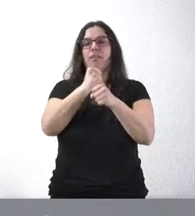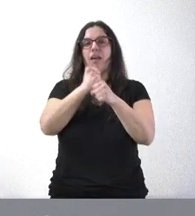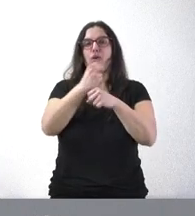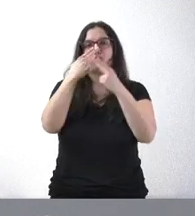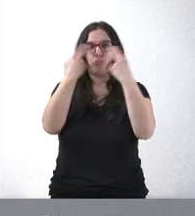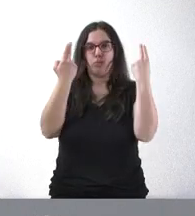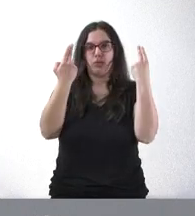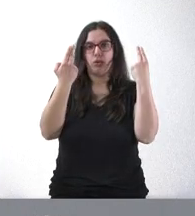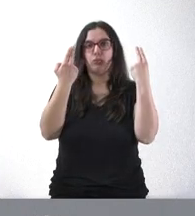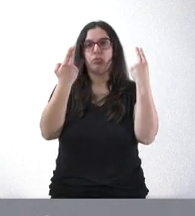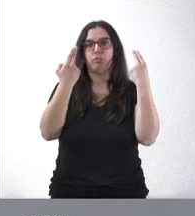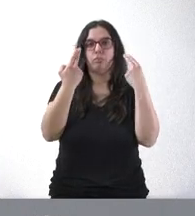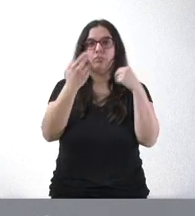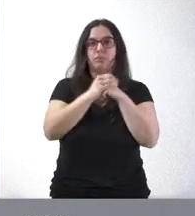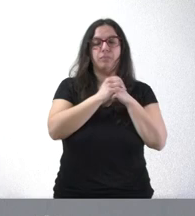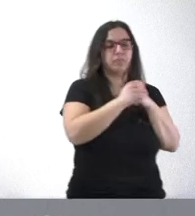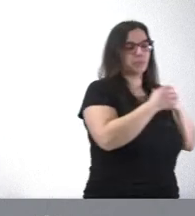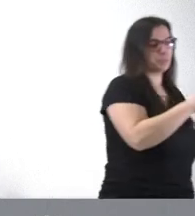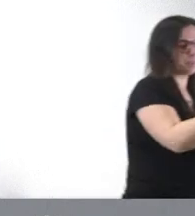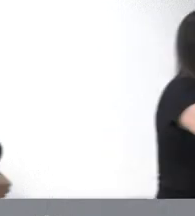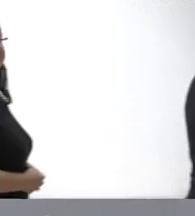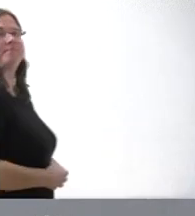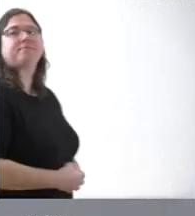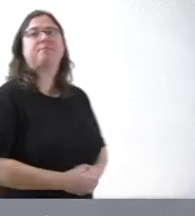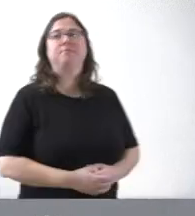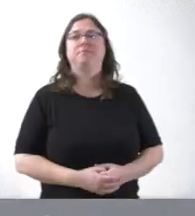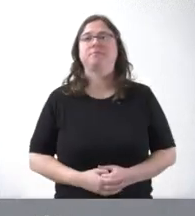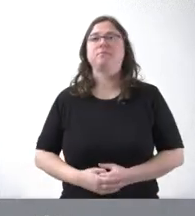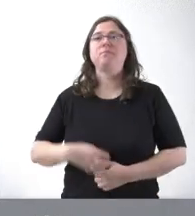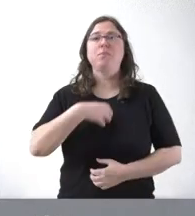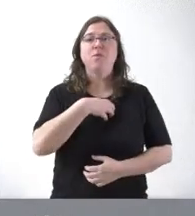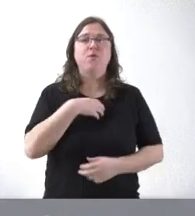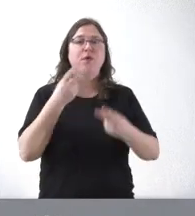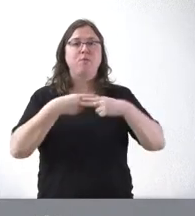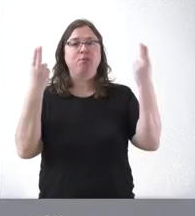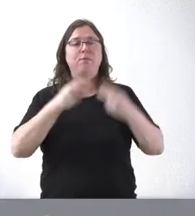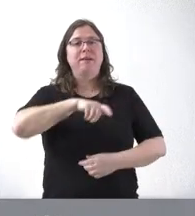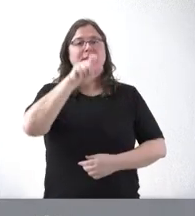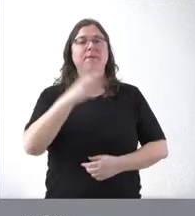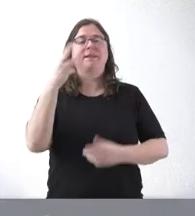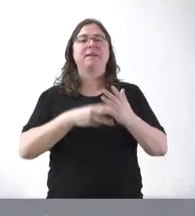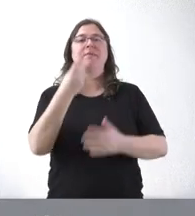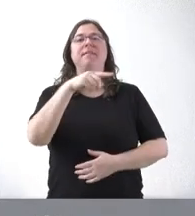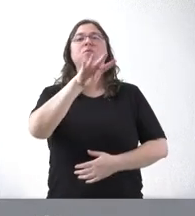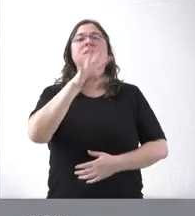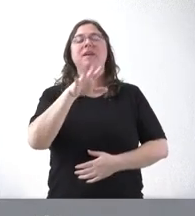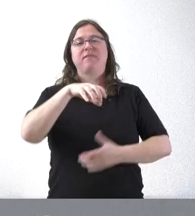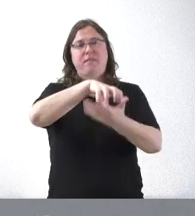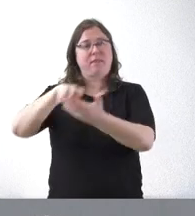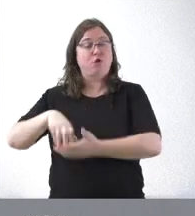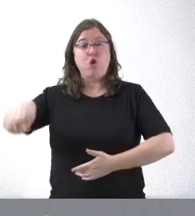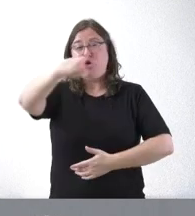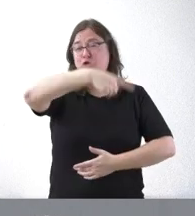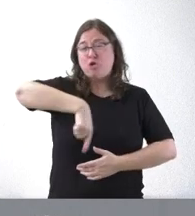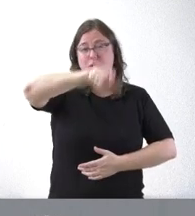que están trabajando en 3.943 centros de trabajo. Son todo el personal de la Junta de Castilla y León,